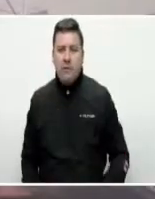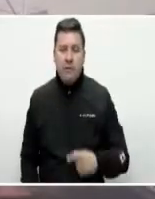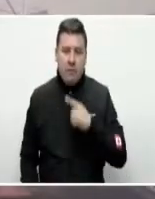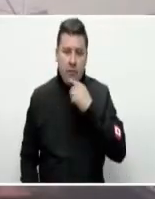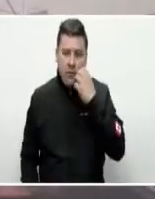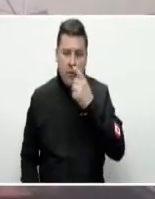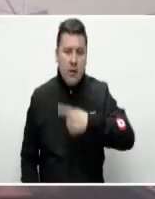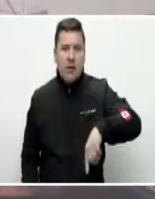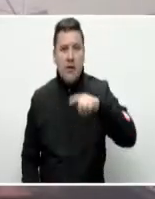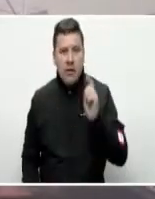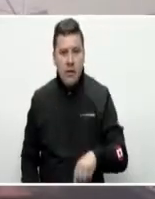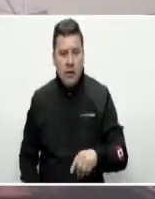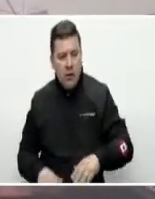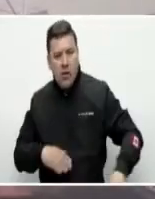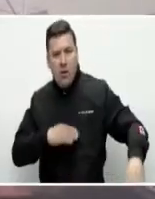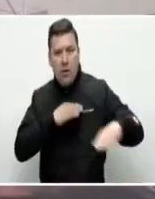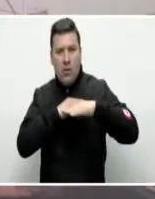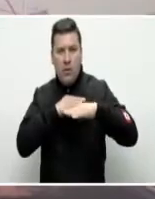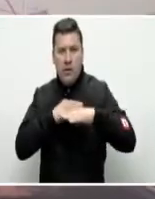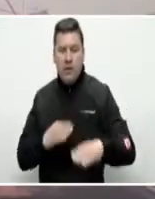es que nos tenemos que articular.